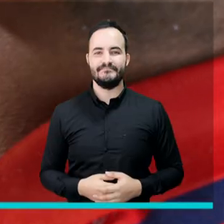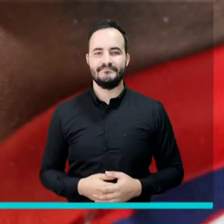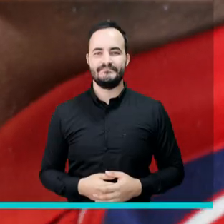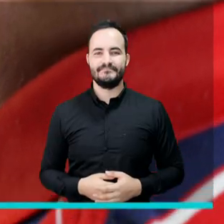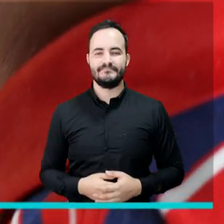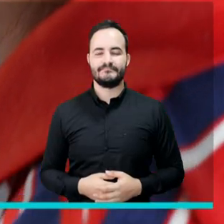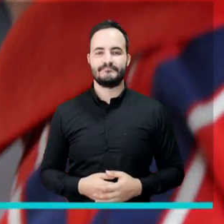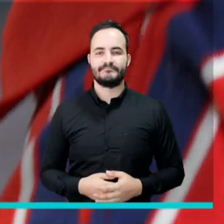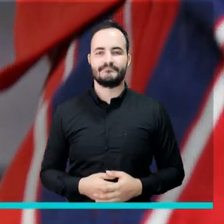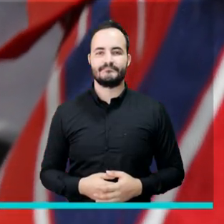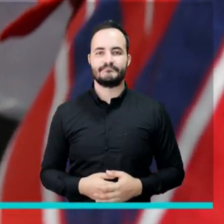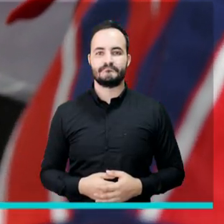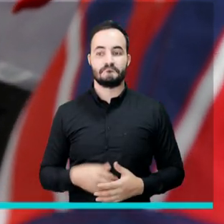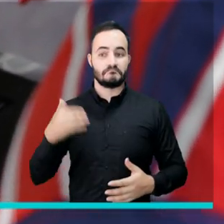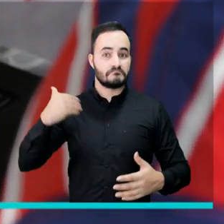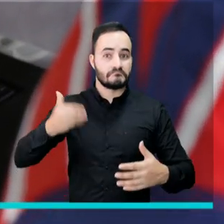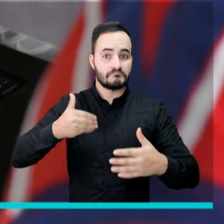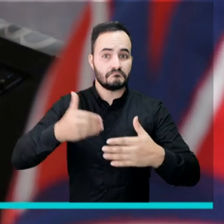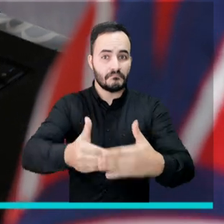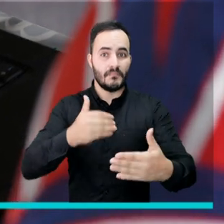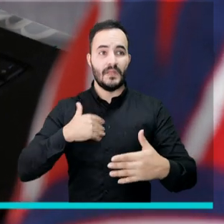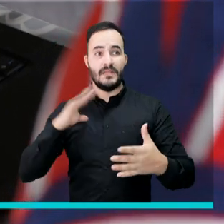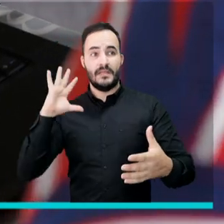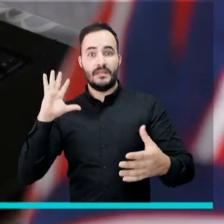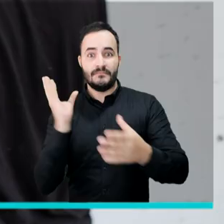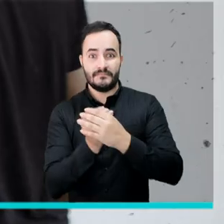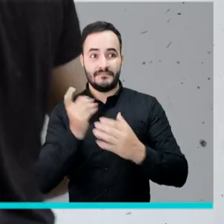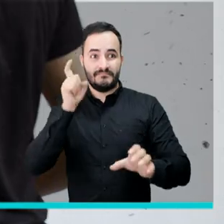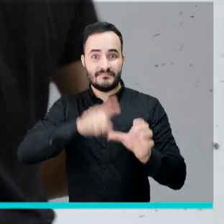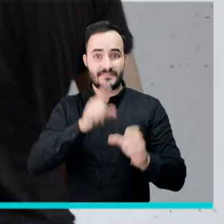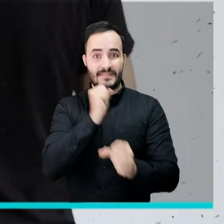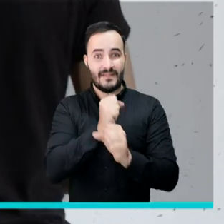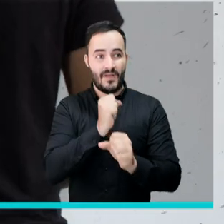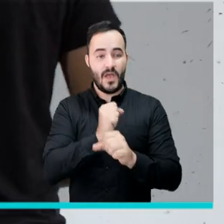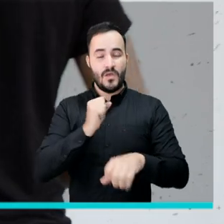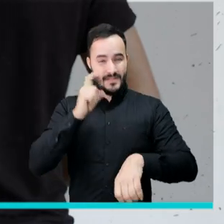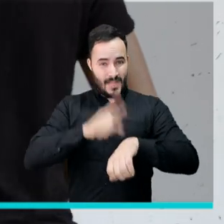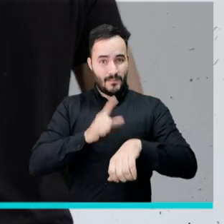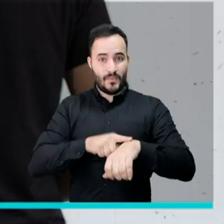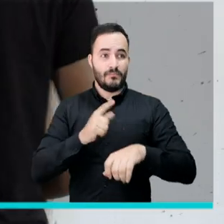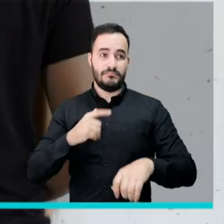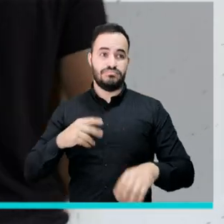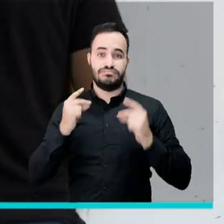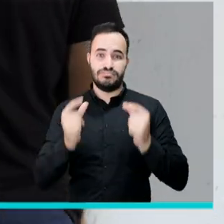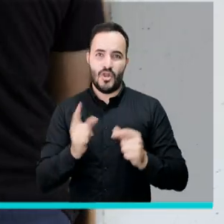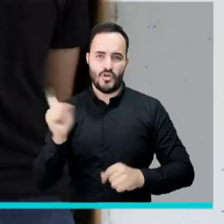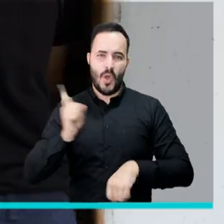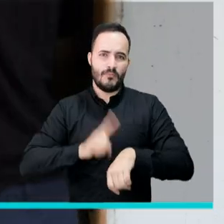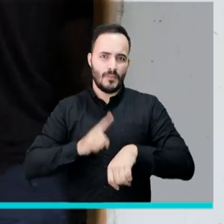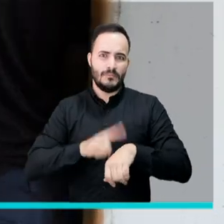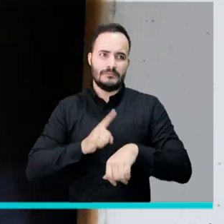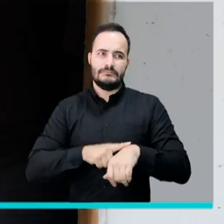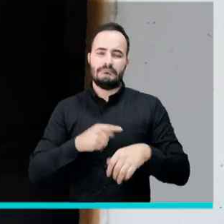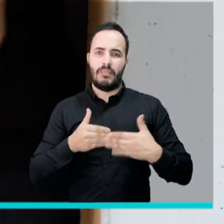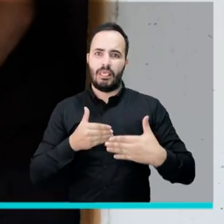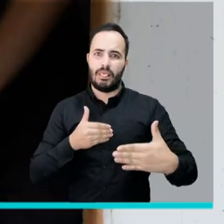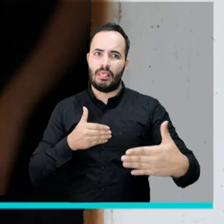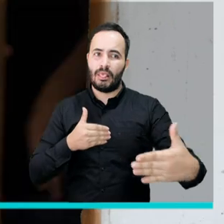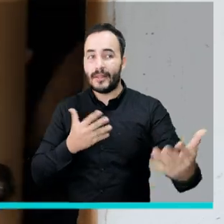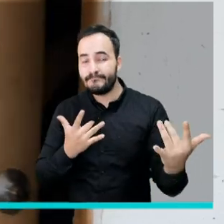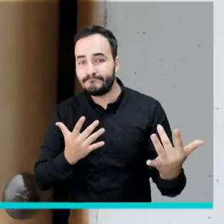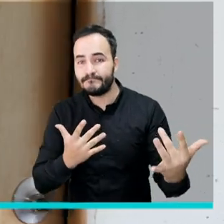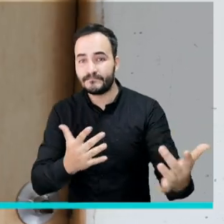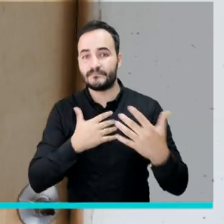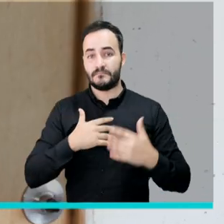Mi vinculación laboral se demoró varios tiempos porque las empresas que